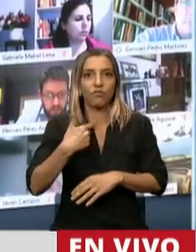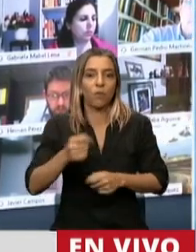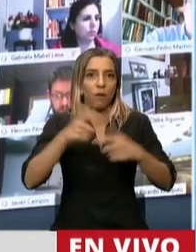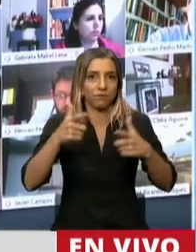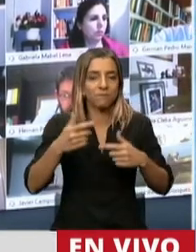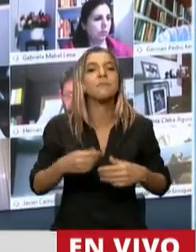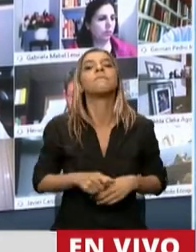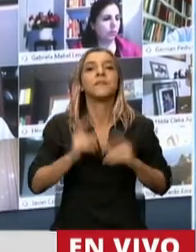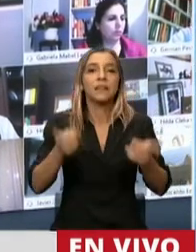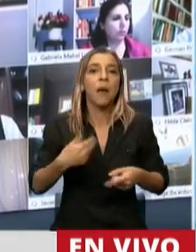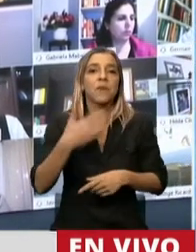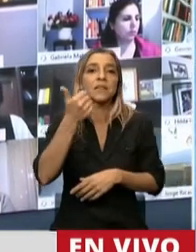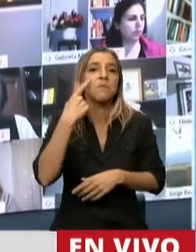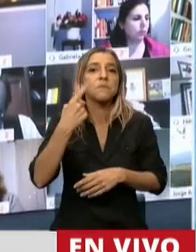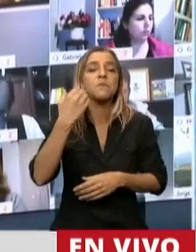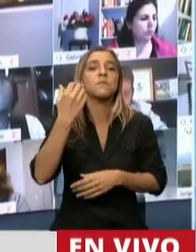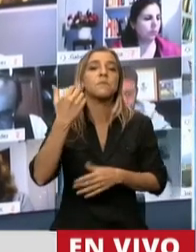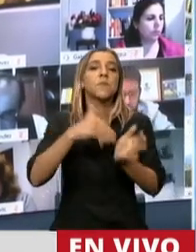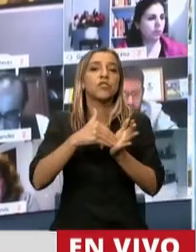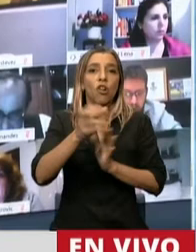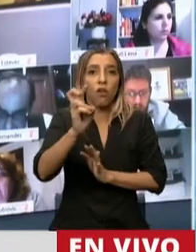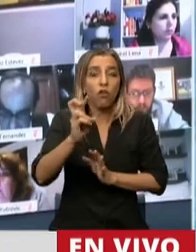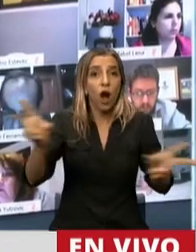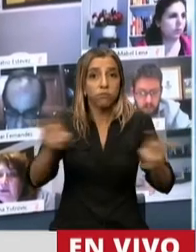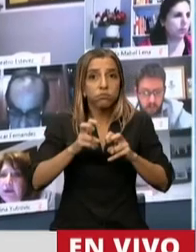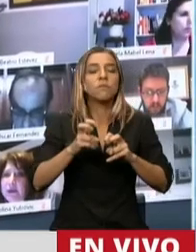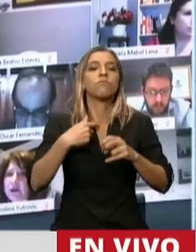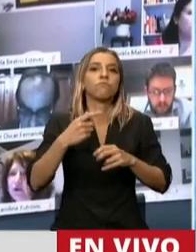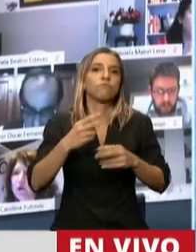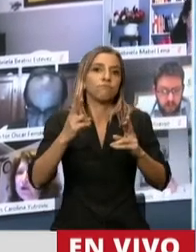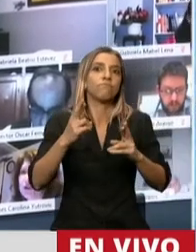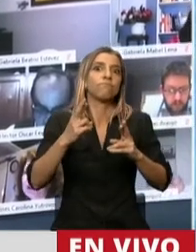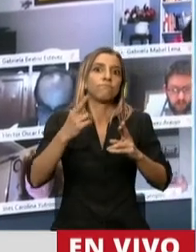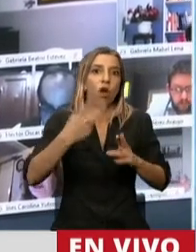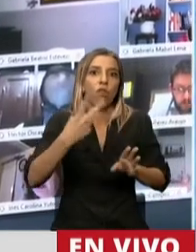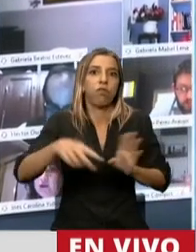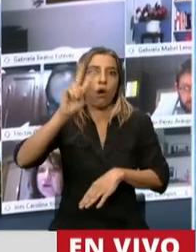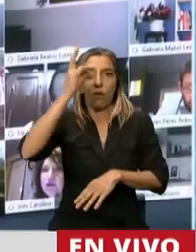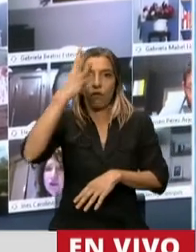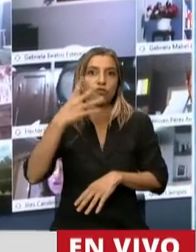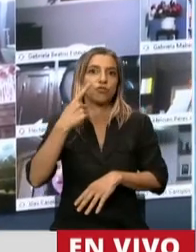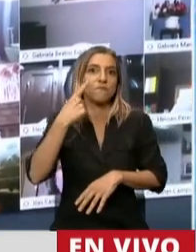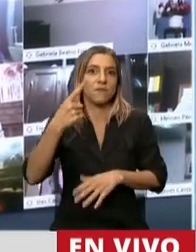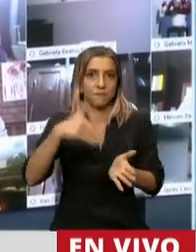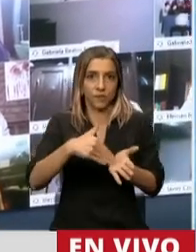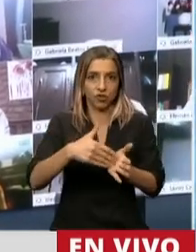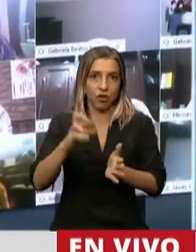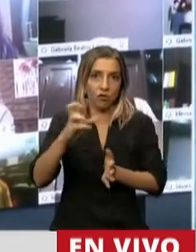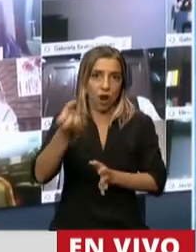millones de dólares que ingresaron al país en este sector de la economía y llevarlos a 12.000 millones.